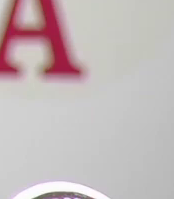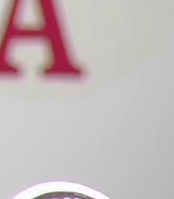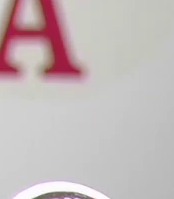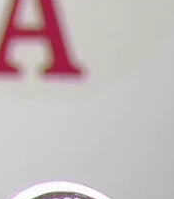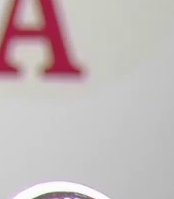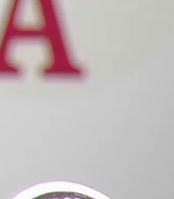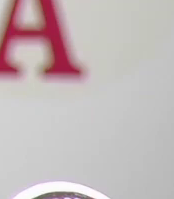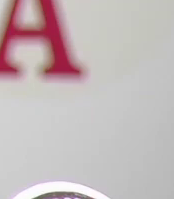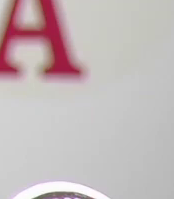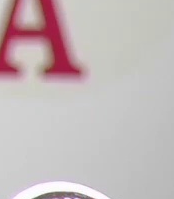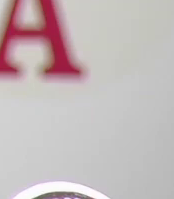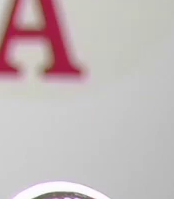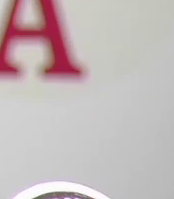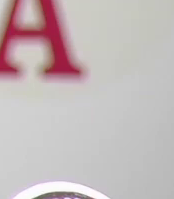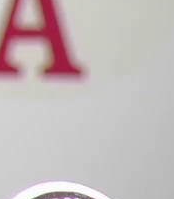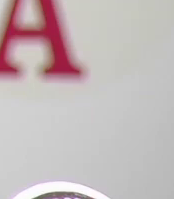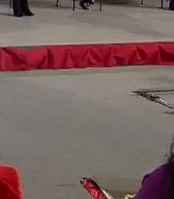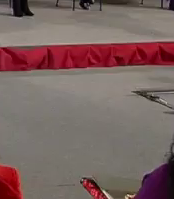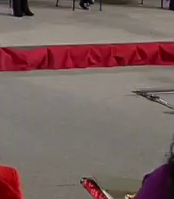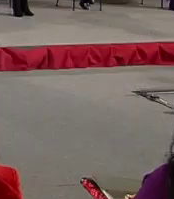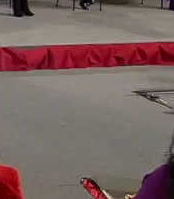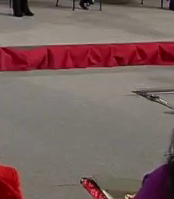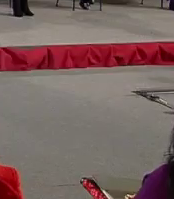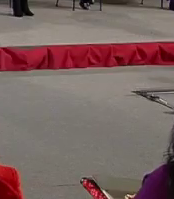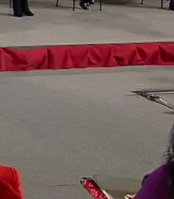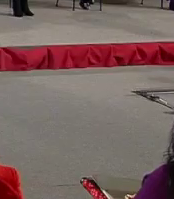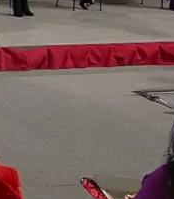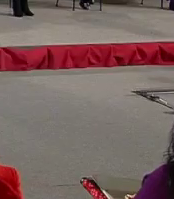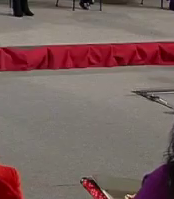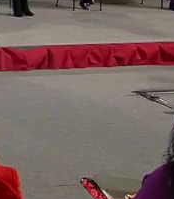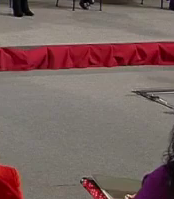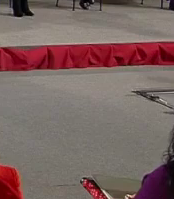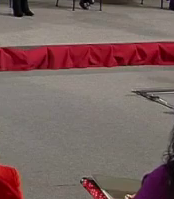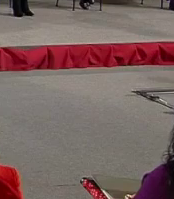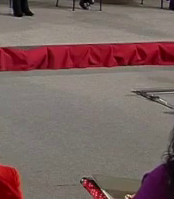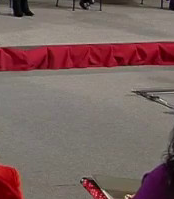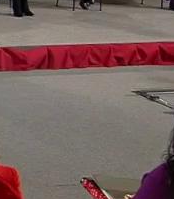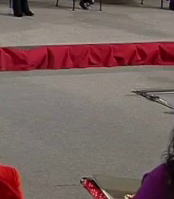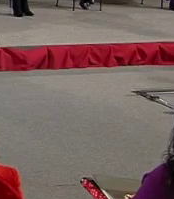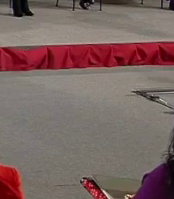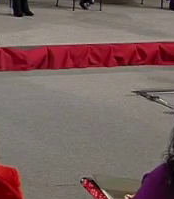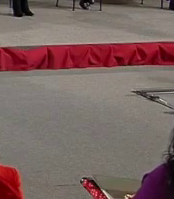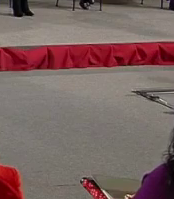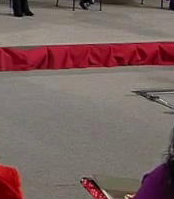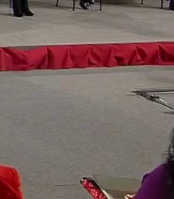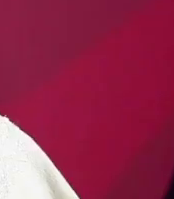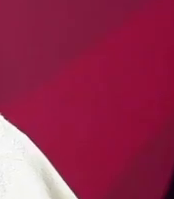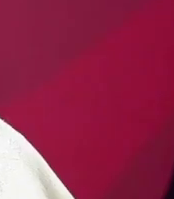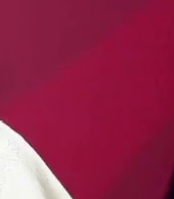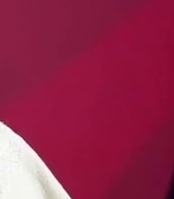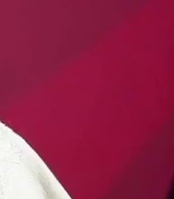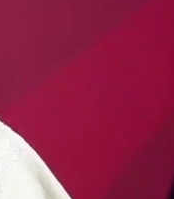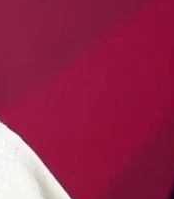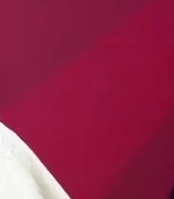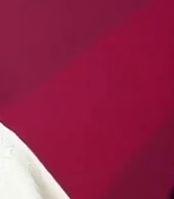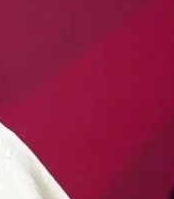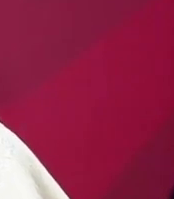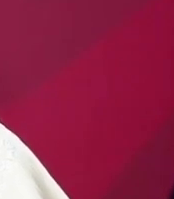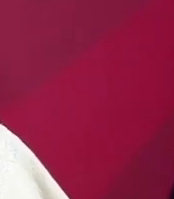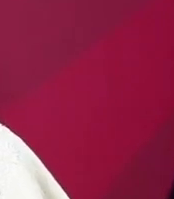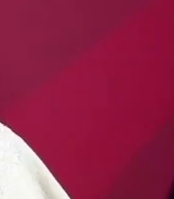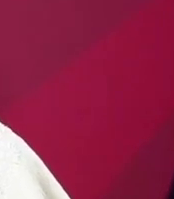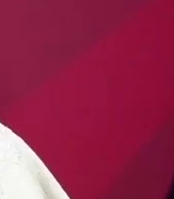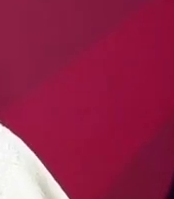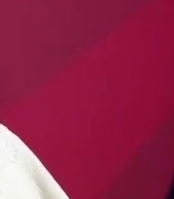es muy importante porque nos preocupa mucho la revictimización que se hace desde la sociedad, desde los medios, cuando